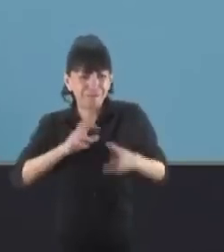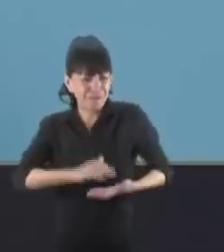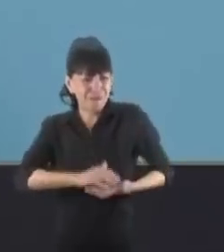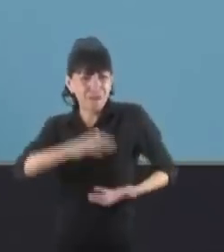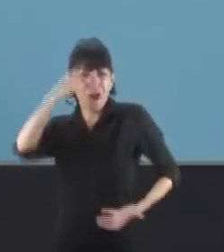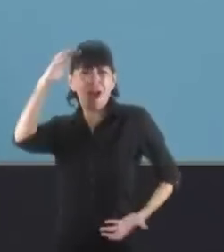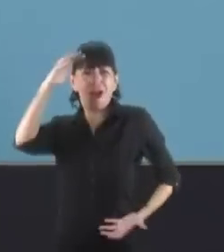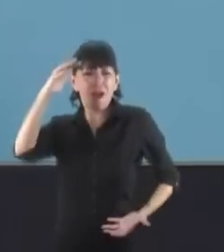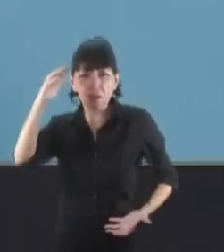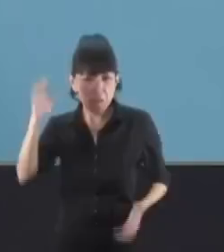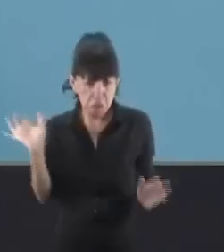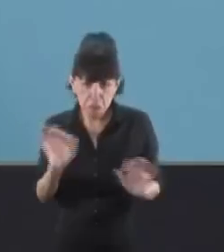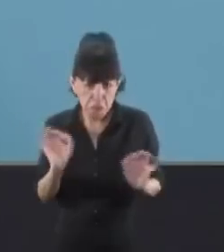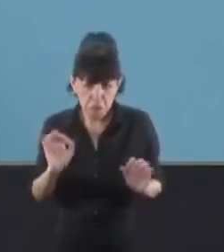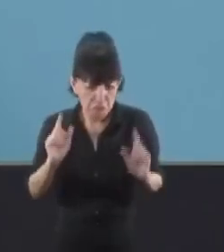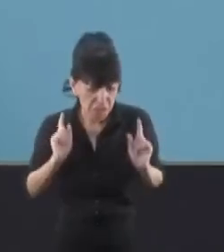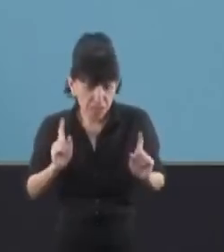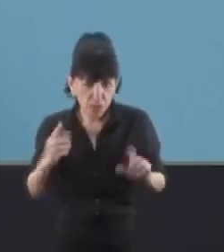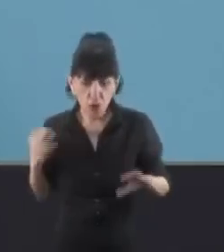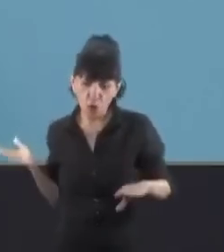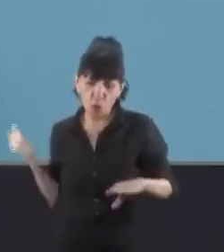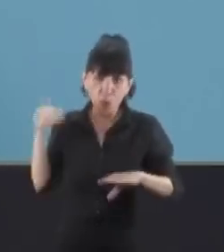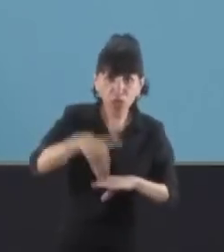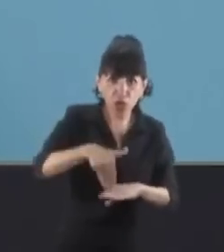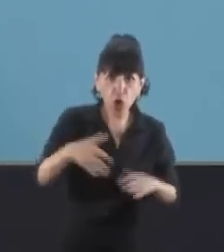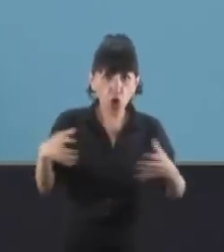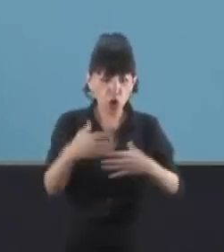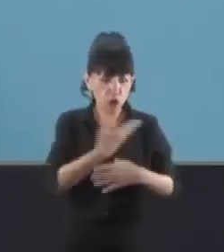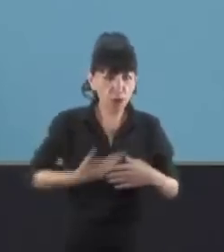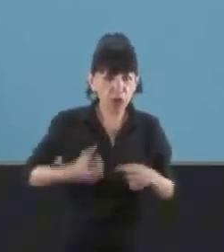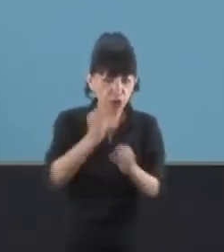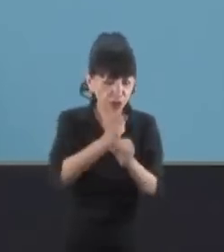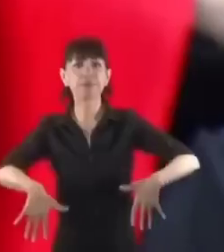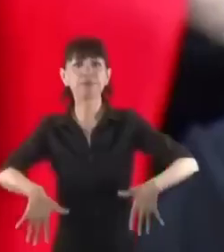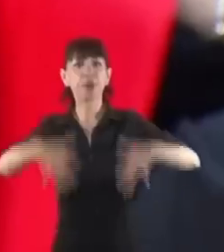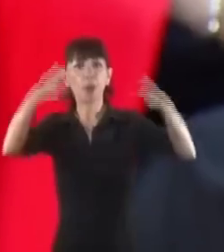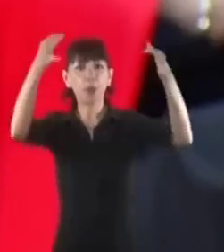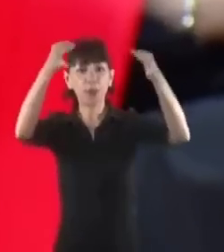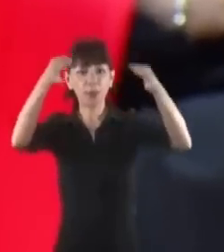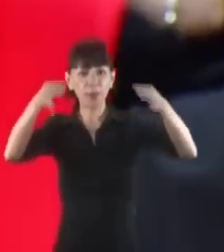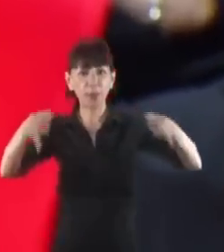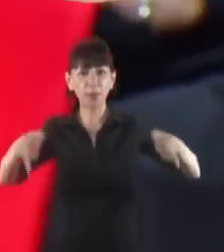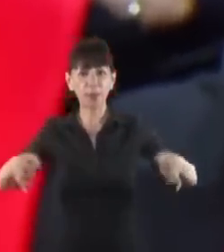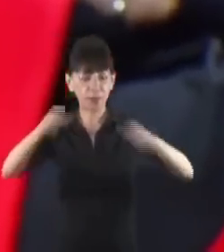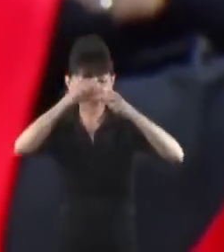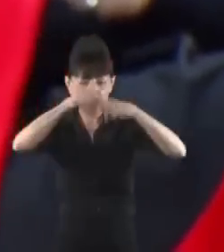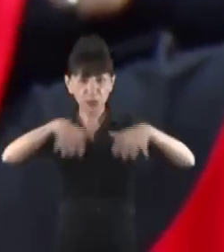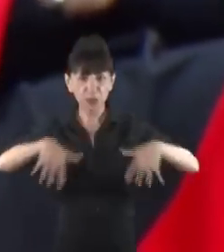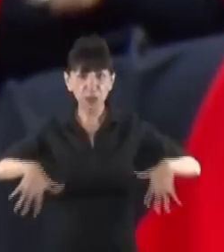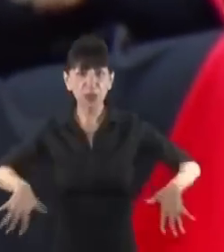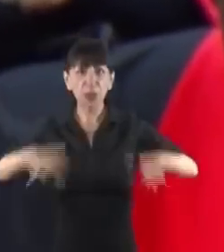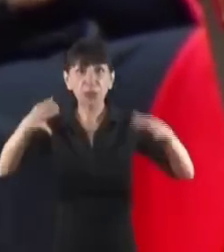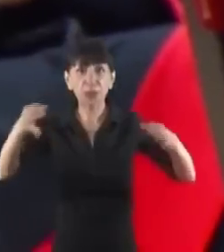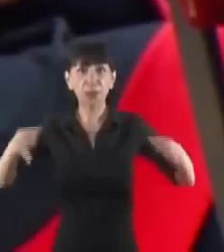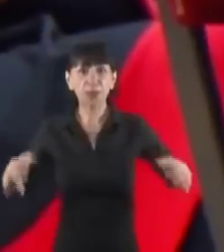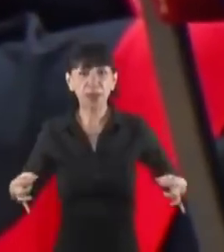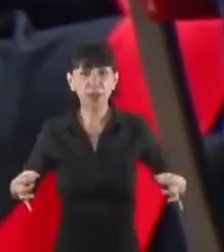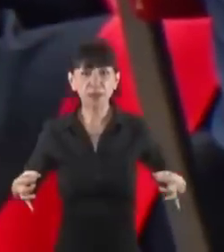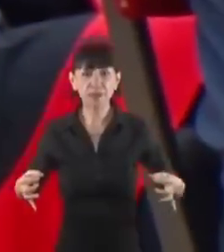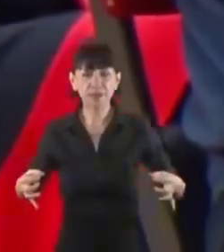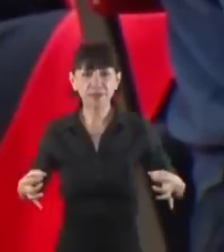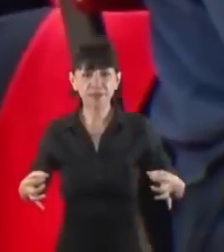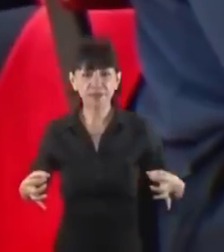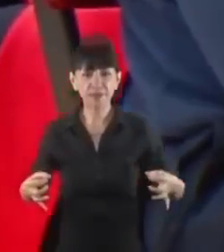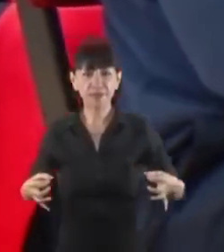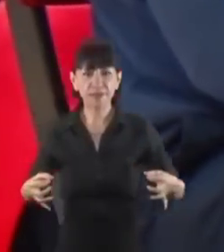Raquel Olmos, y trae un alivio sustancial a los adultos mayores. Así lo explicaba la doctora Tamara